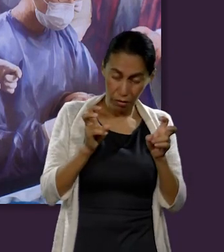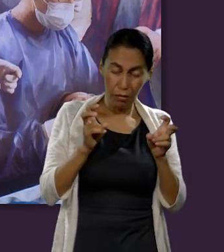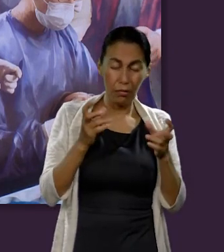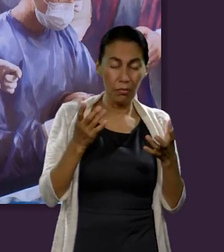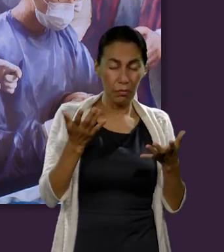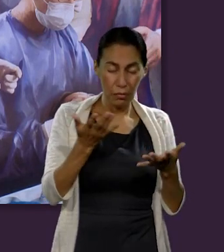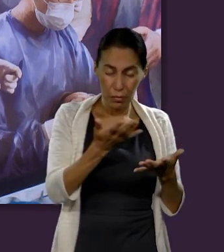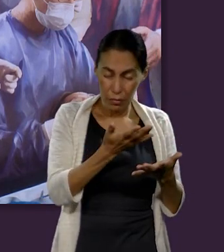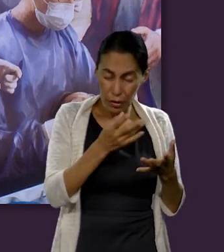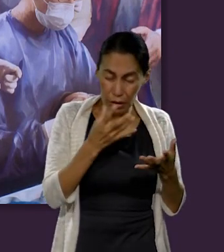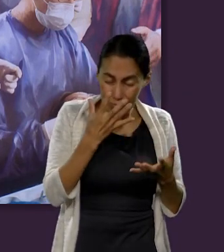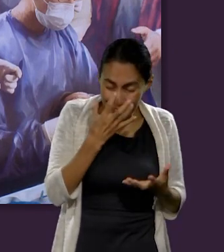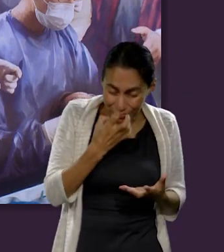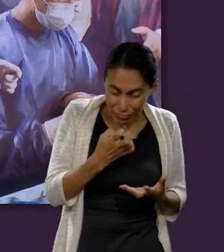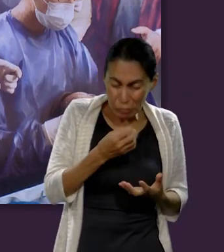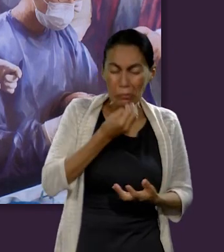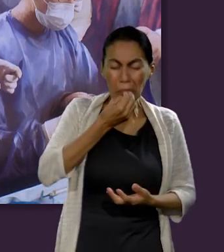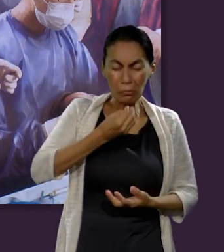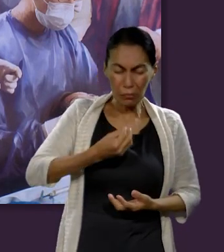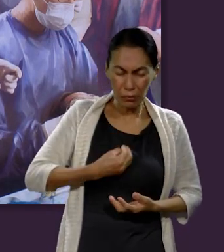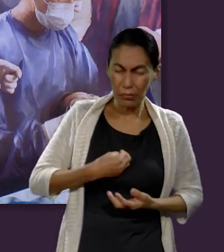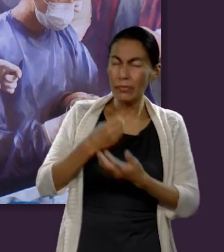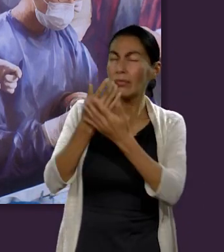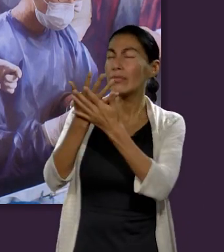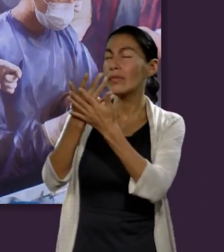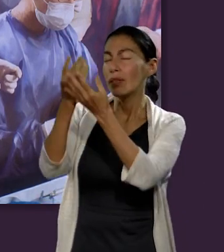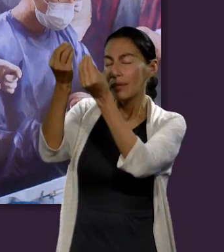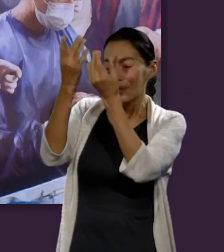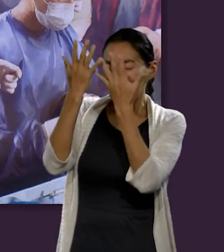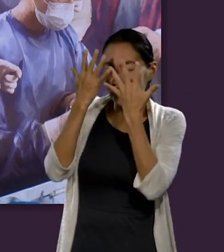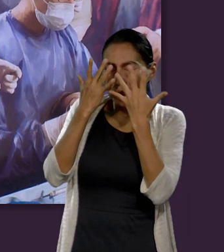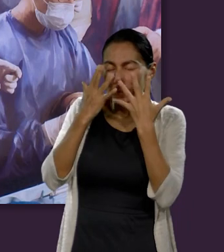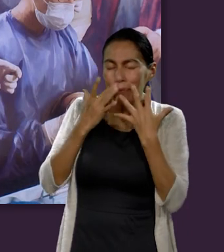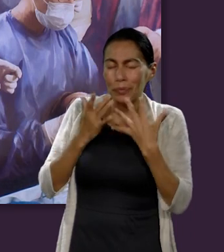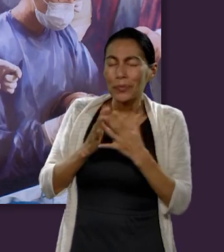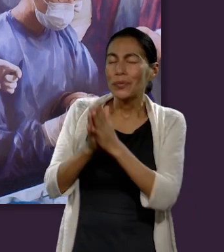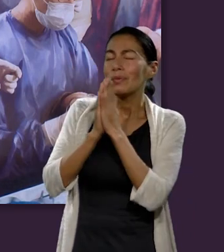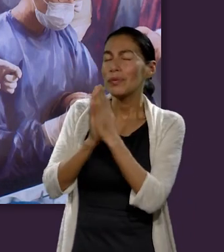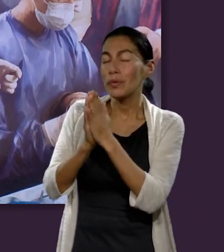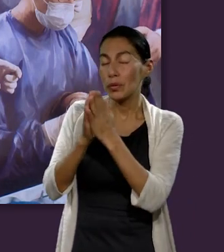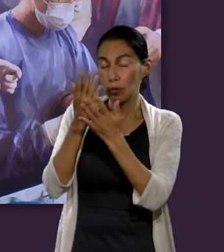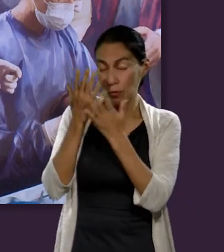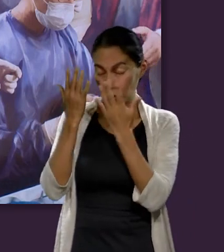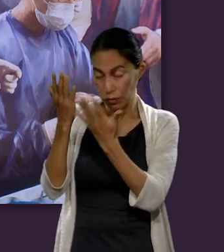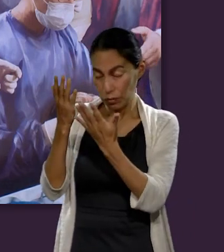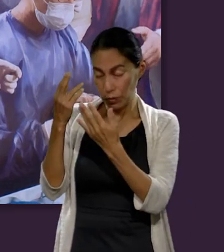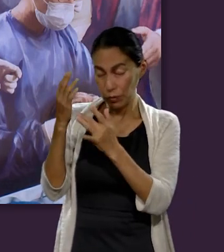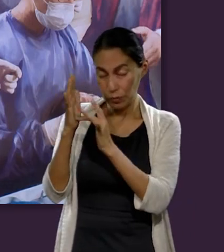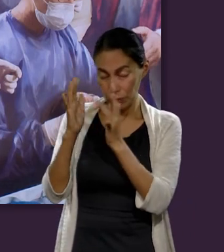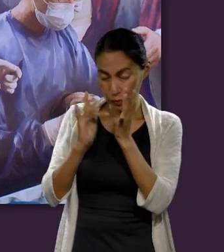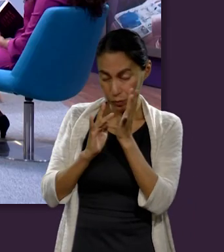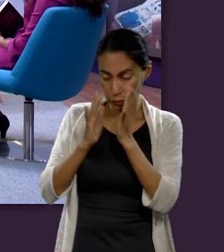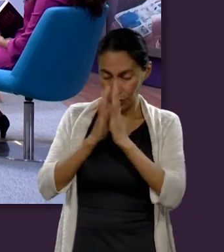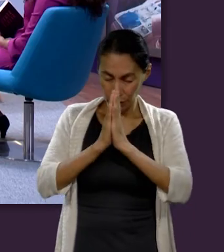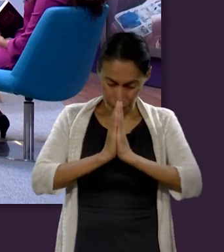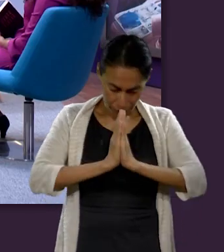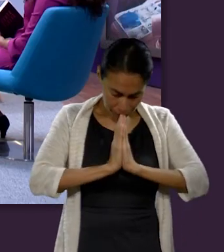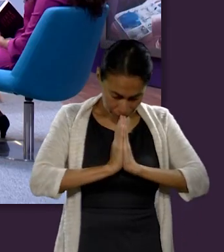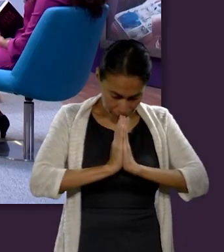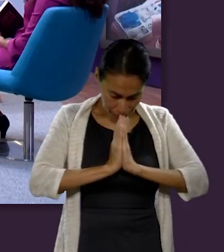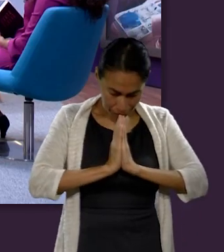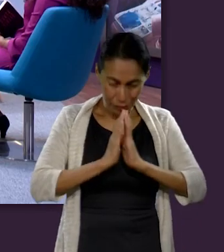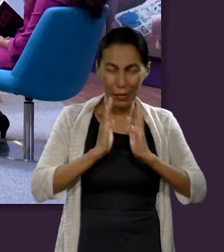tú nos llenes de la esperanza. Te hemos pedido eso en el nombre de tu hijo amado Jesús. Amén.